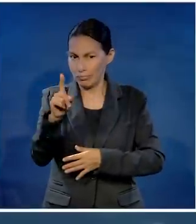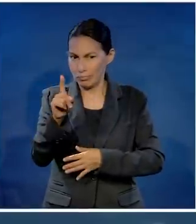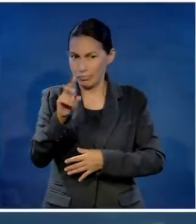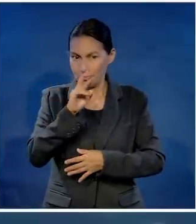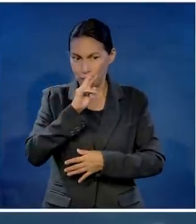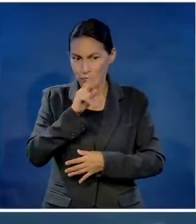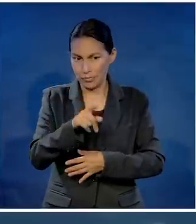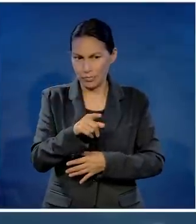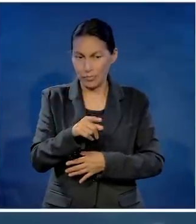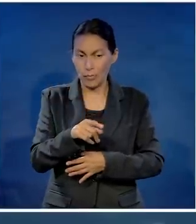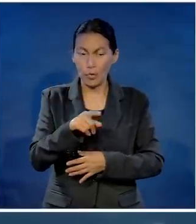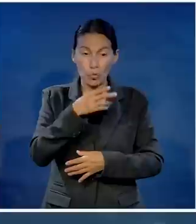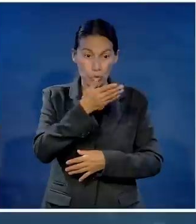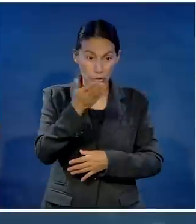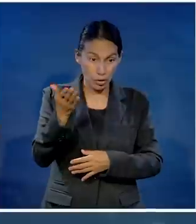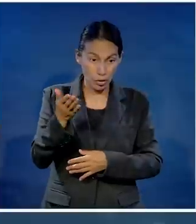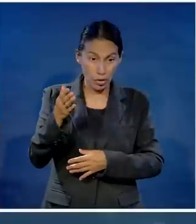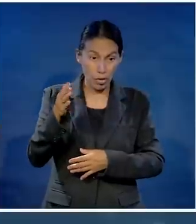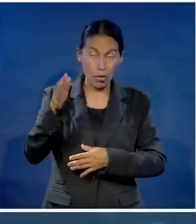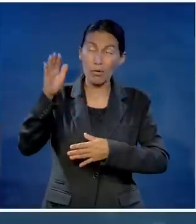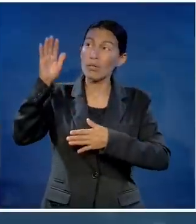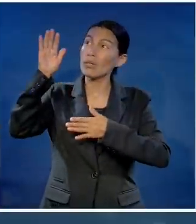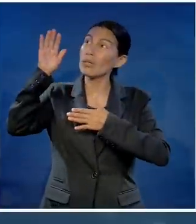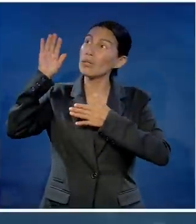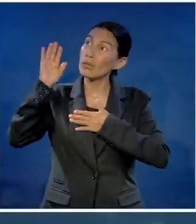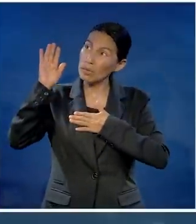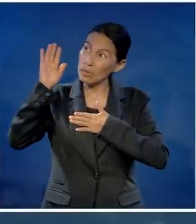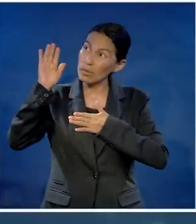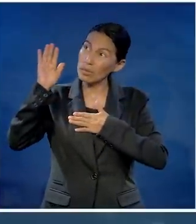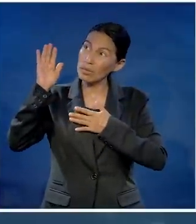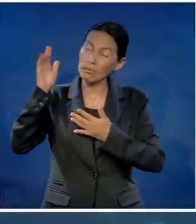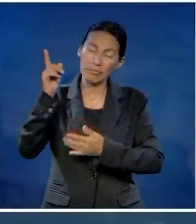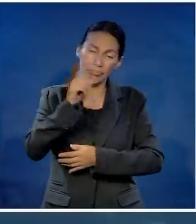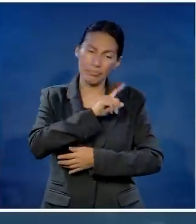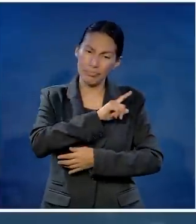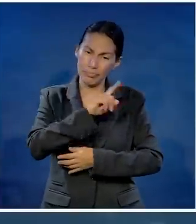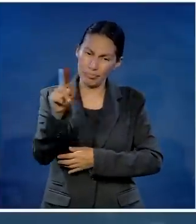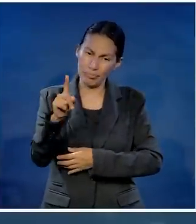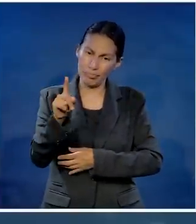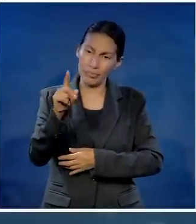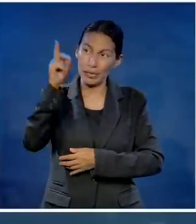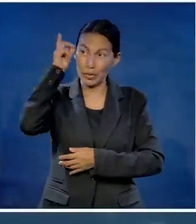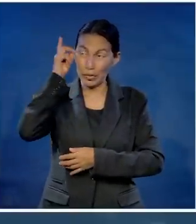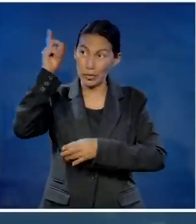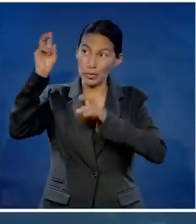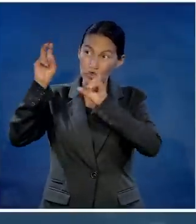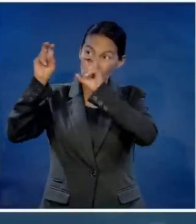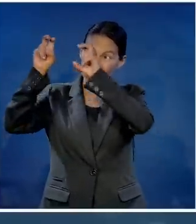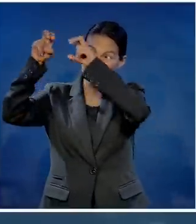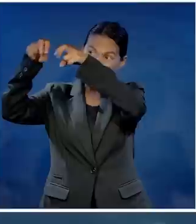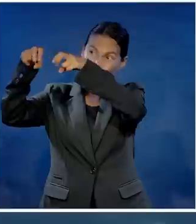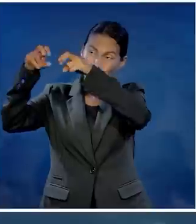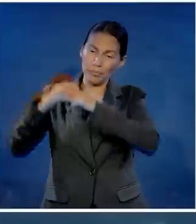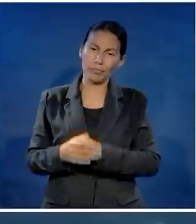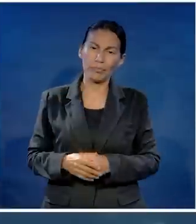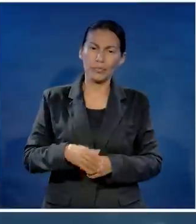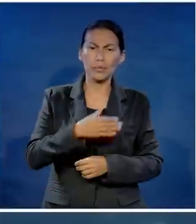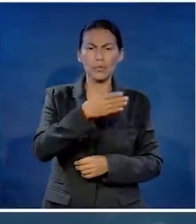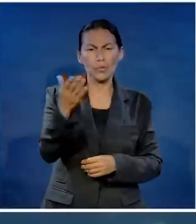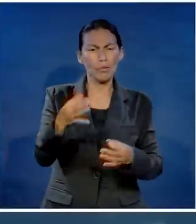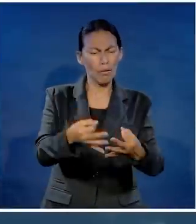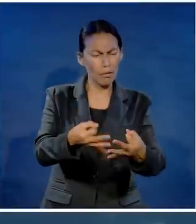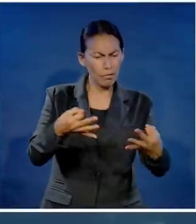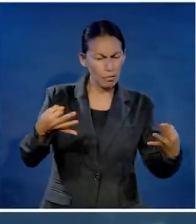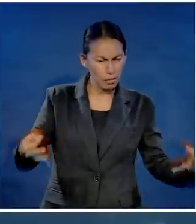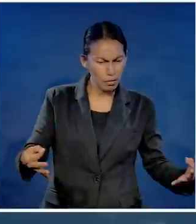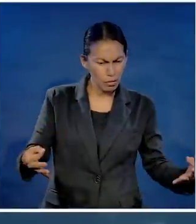les digo a ustedes que cuando prometan algo no hagan ningún juramento. No juren por el cielo porque es el trono de Dios.